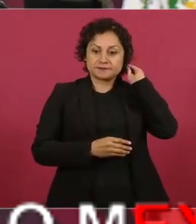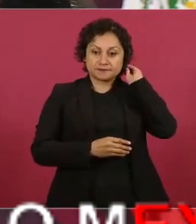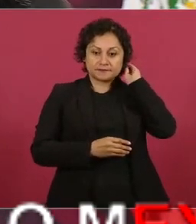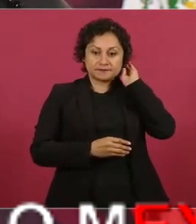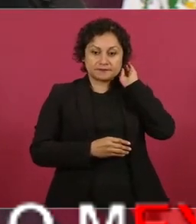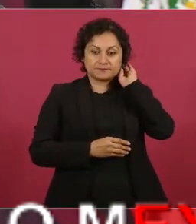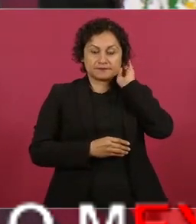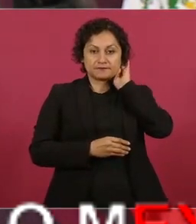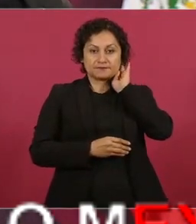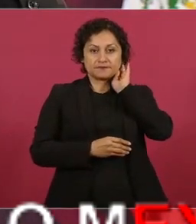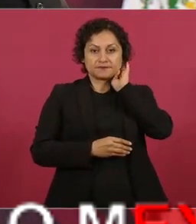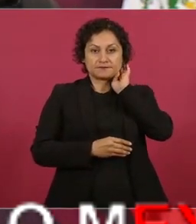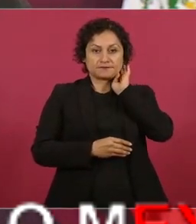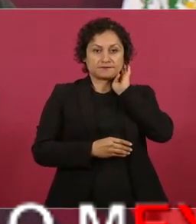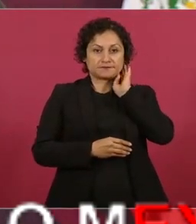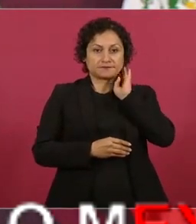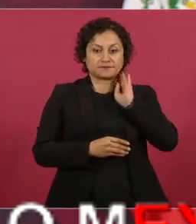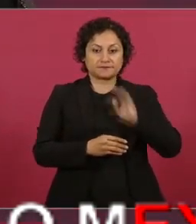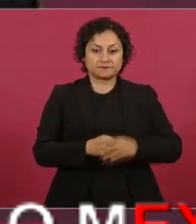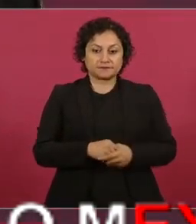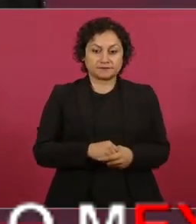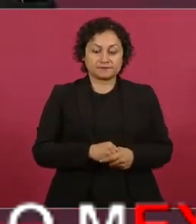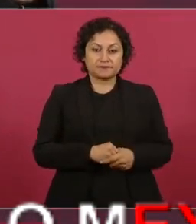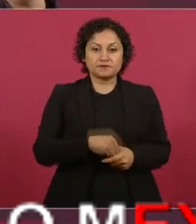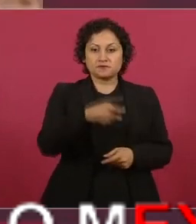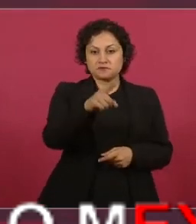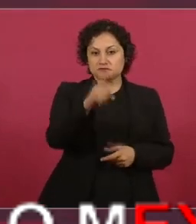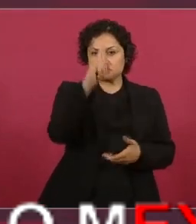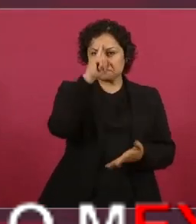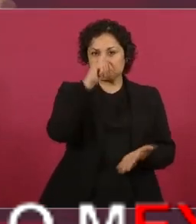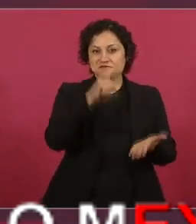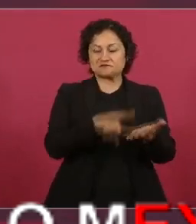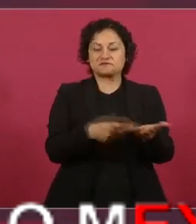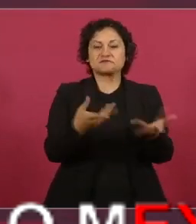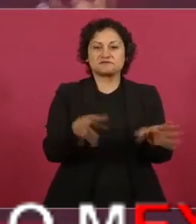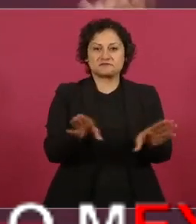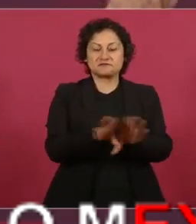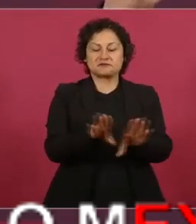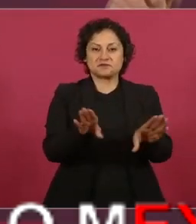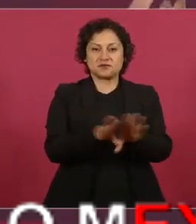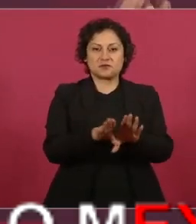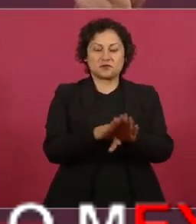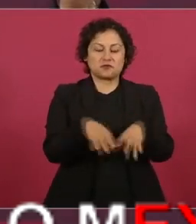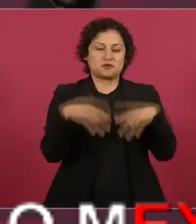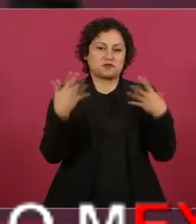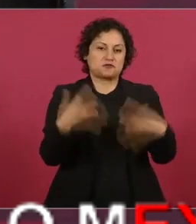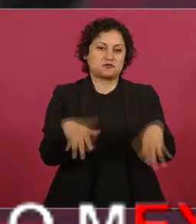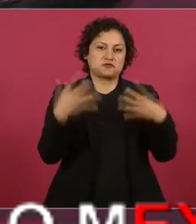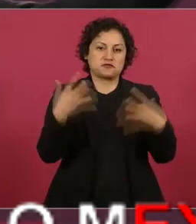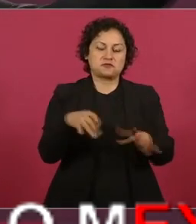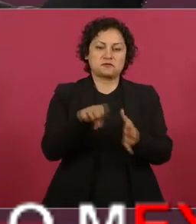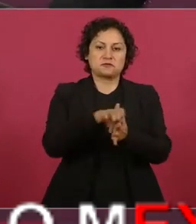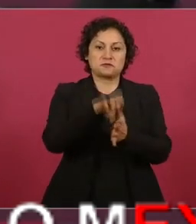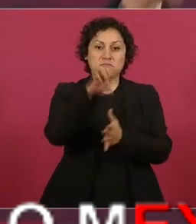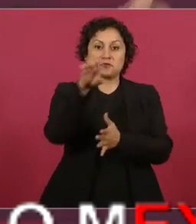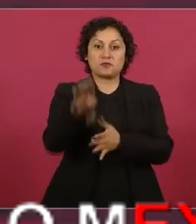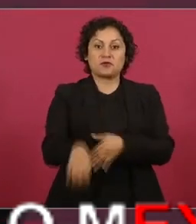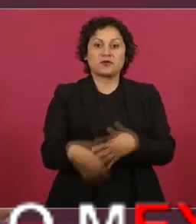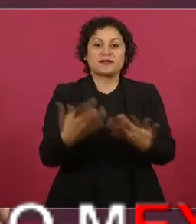imagínense la alegría no que le causa el triunfo